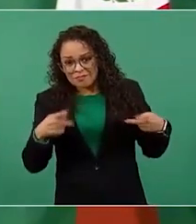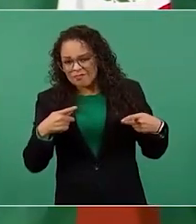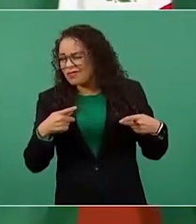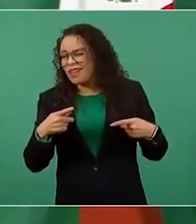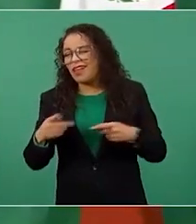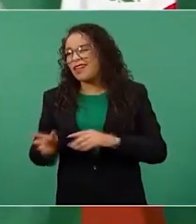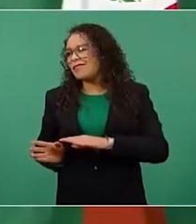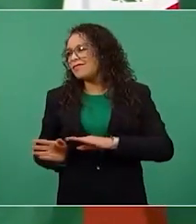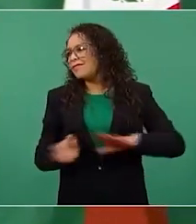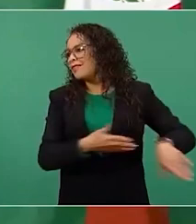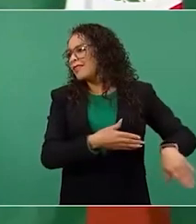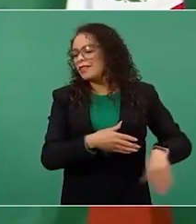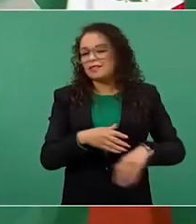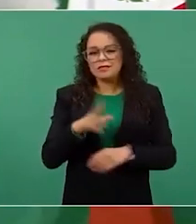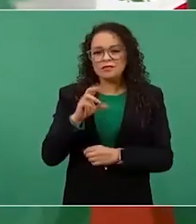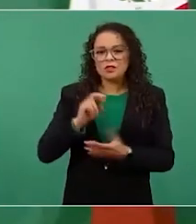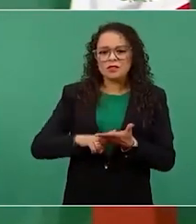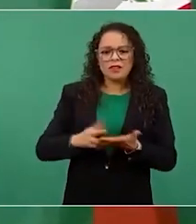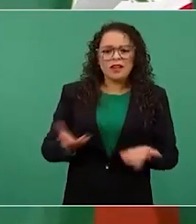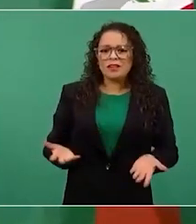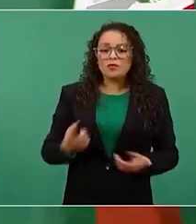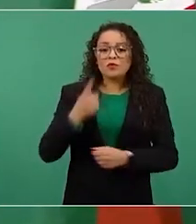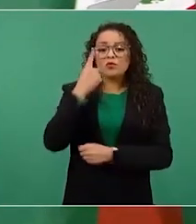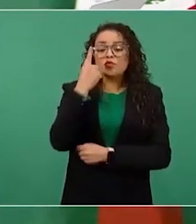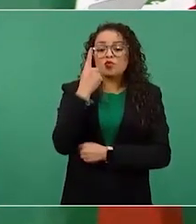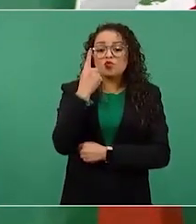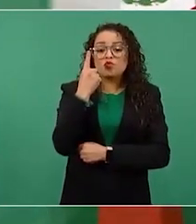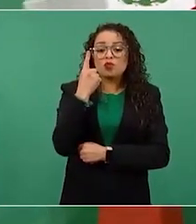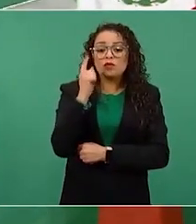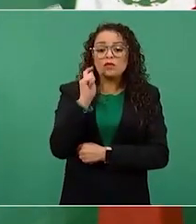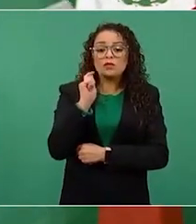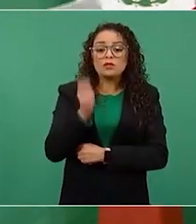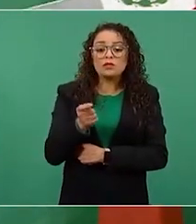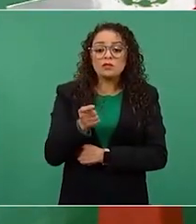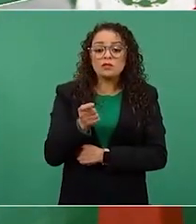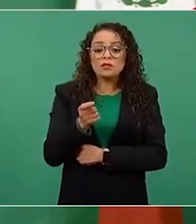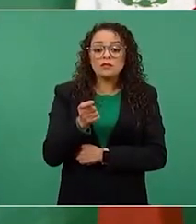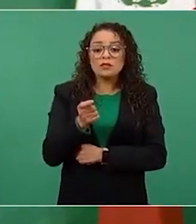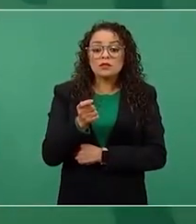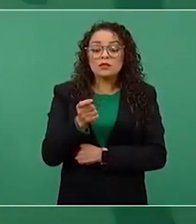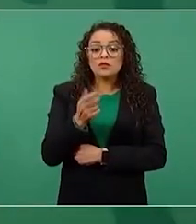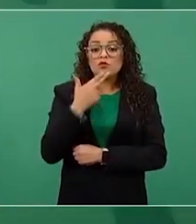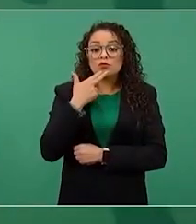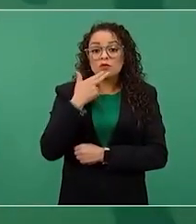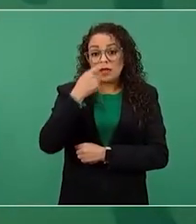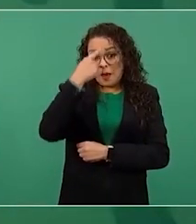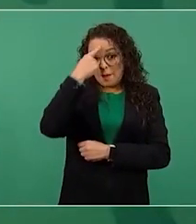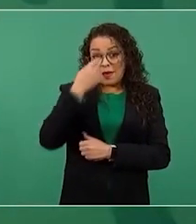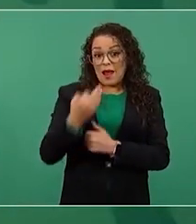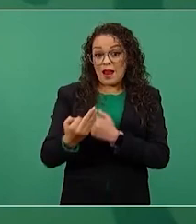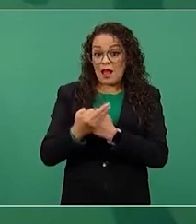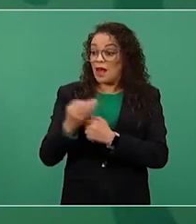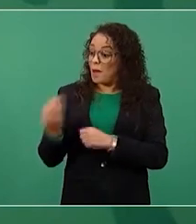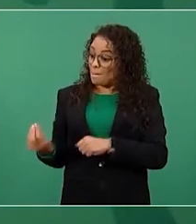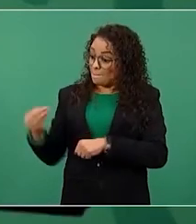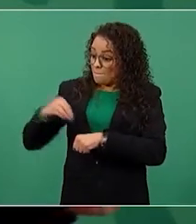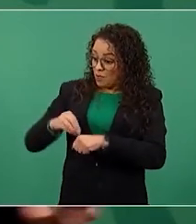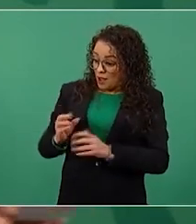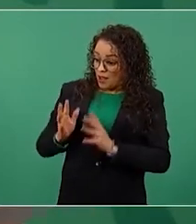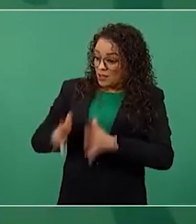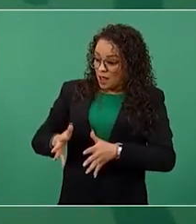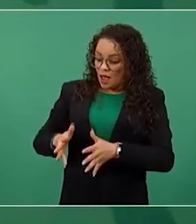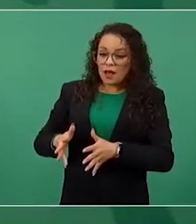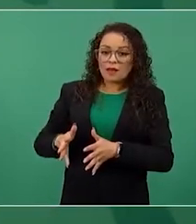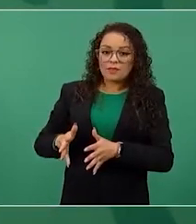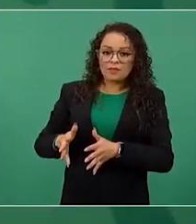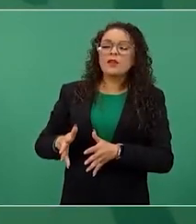nada más lo usaban para legitimarse en el poder y volteaban a ver al